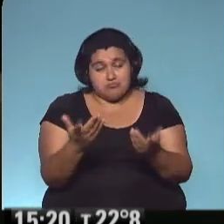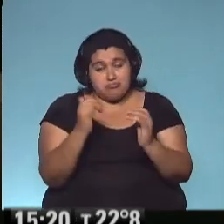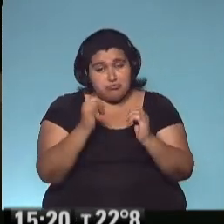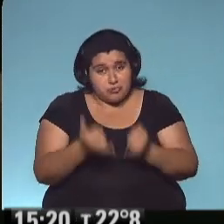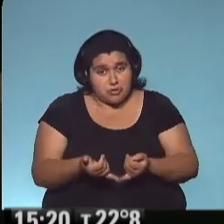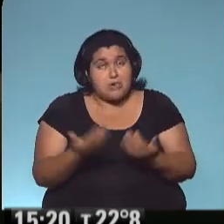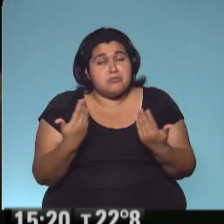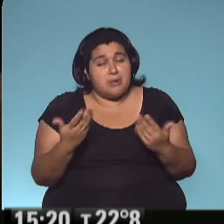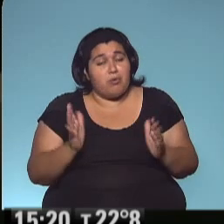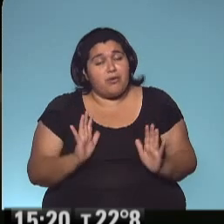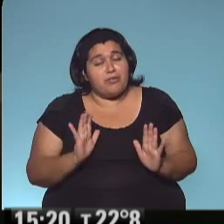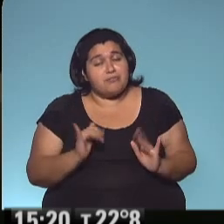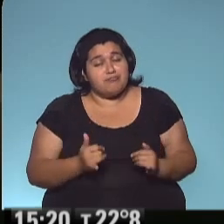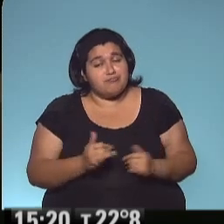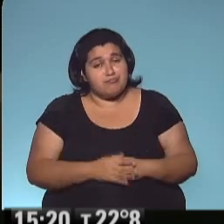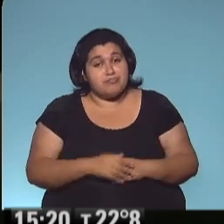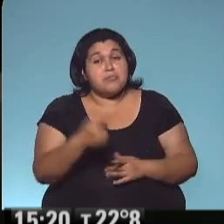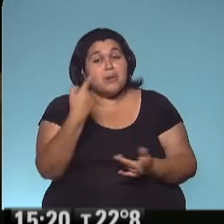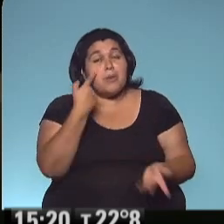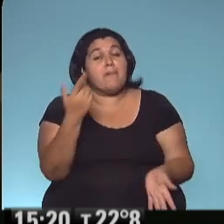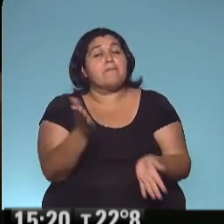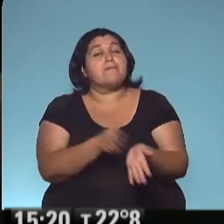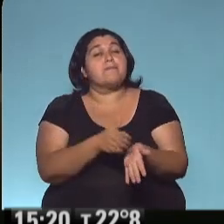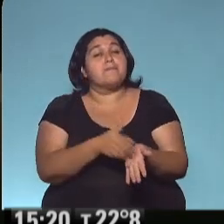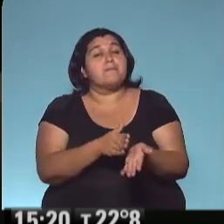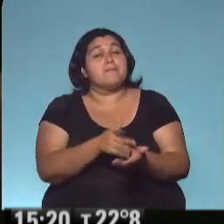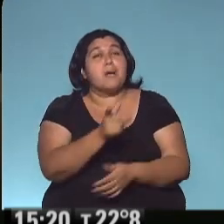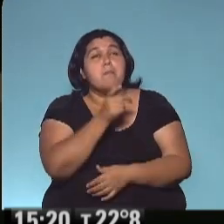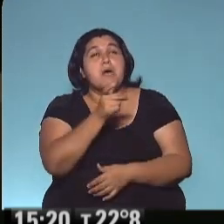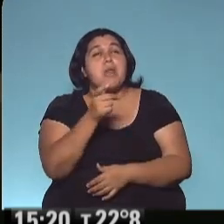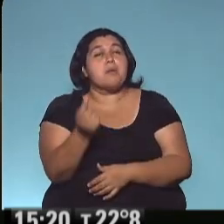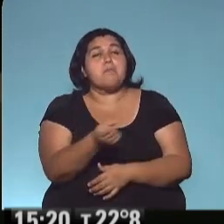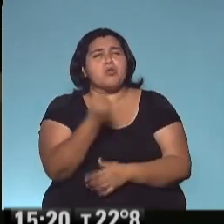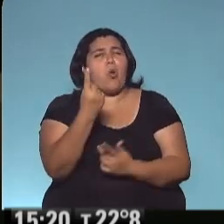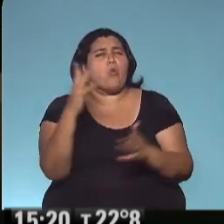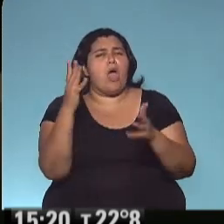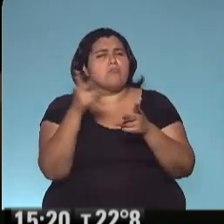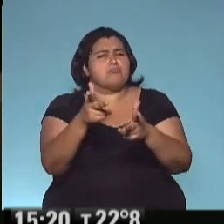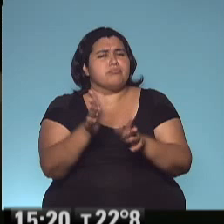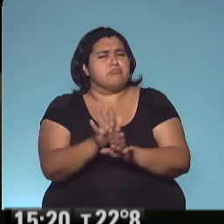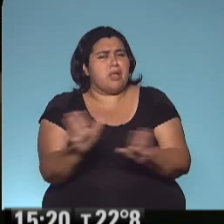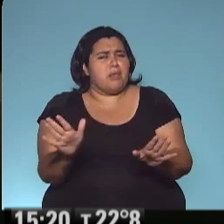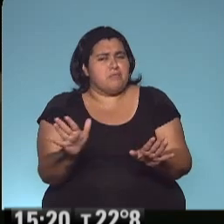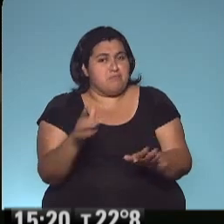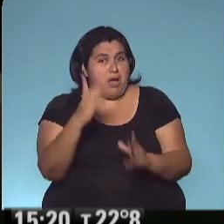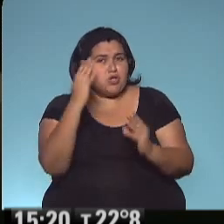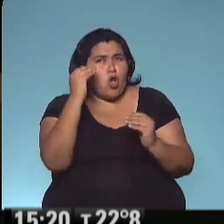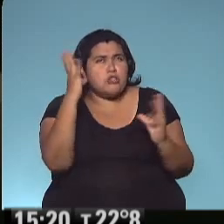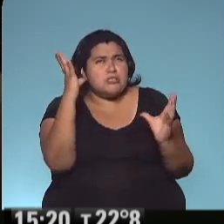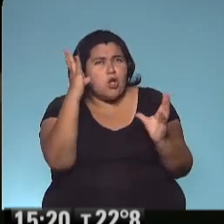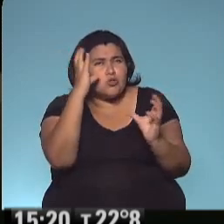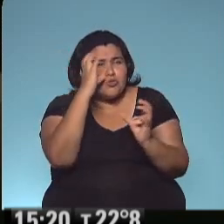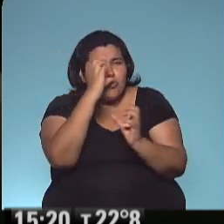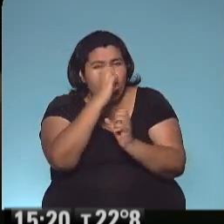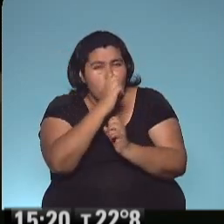yo digo que sí puede. Prueben, si no, de decir una palabra importante, una sola, en medio de una noche oscura y